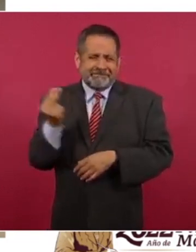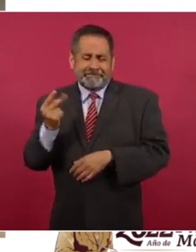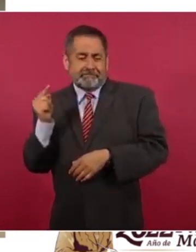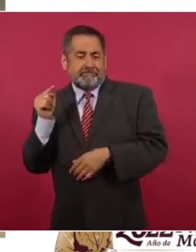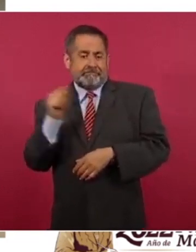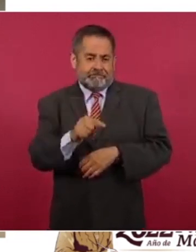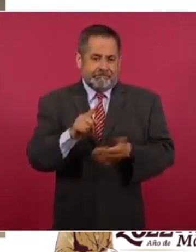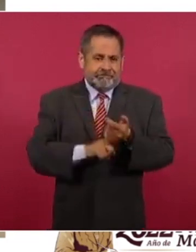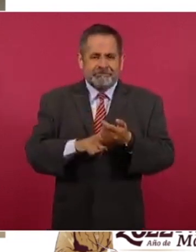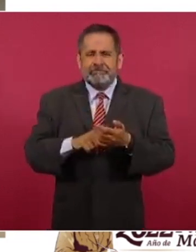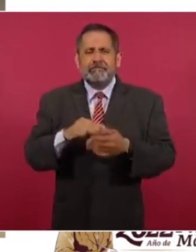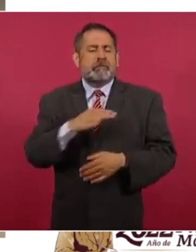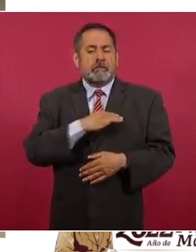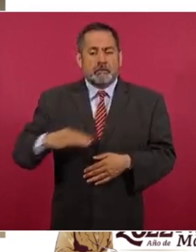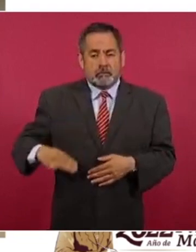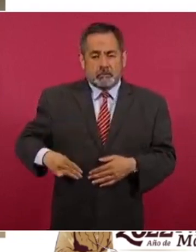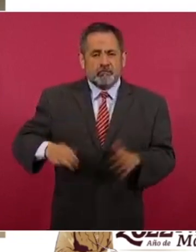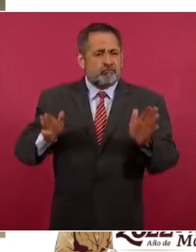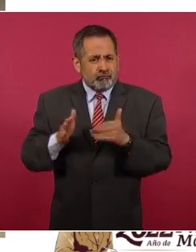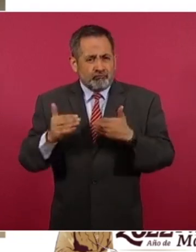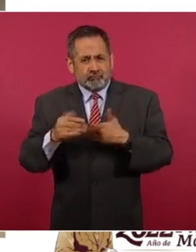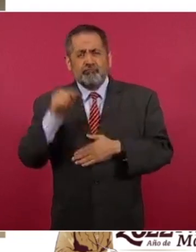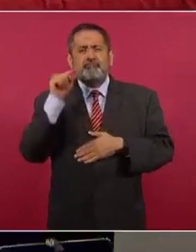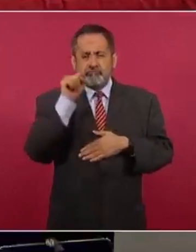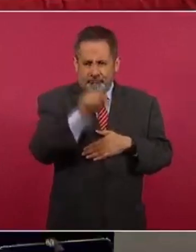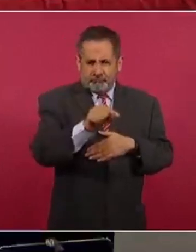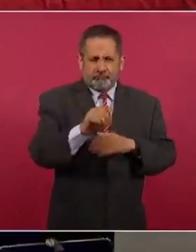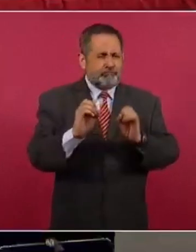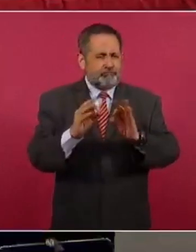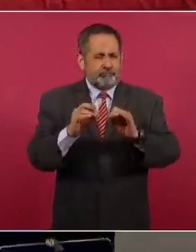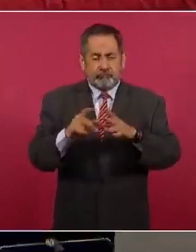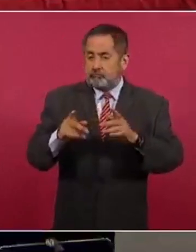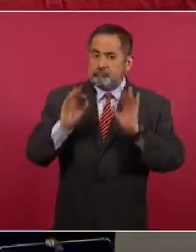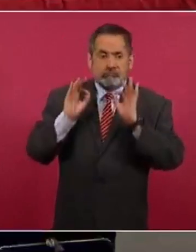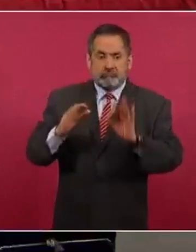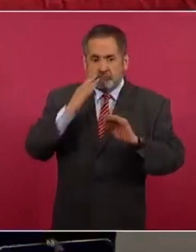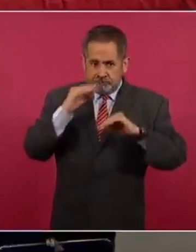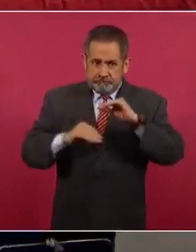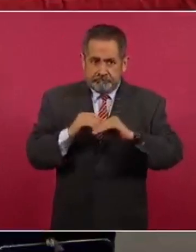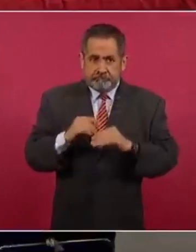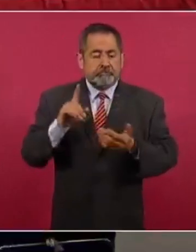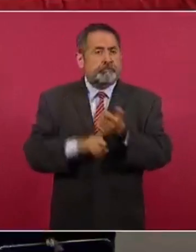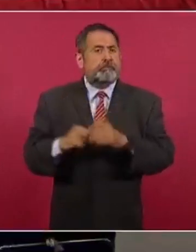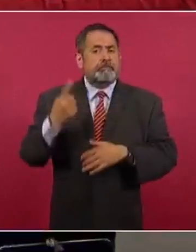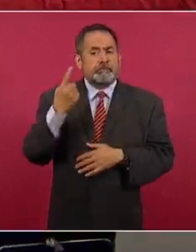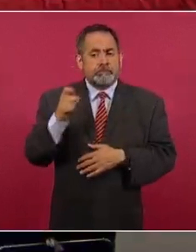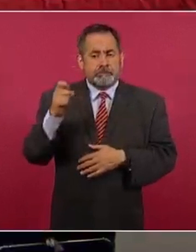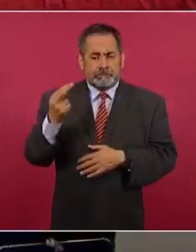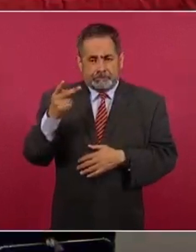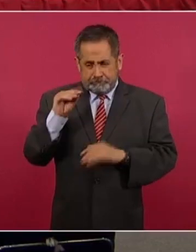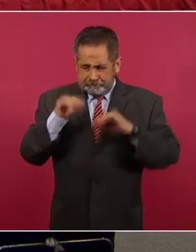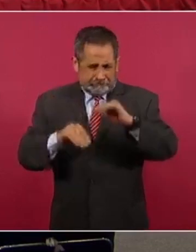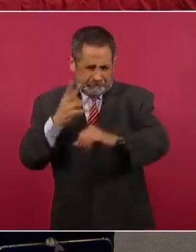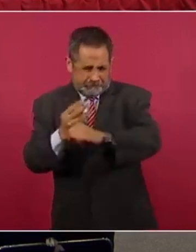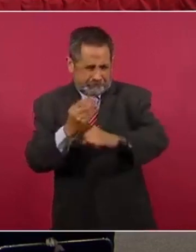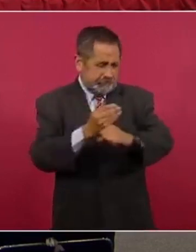que están en los municipios más pequeños. Estas unidades de primer nivel ya se llevaron a cabo 125 acciones, que van